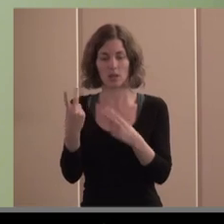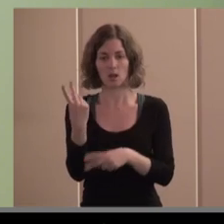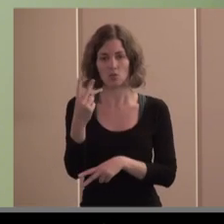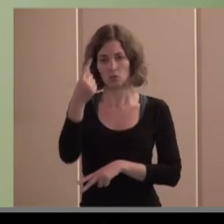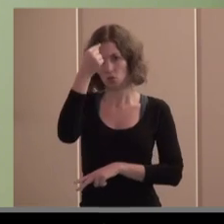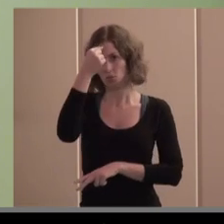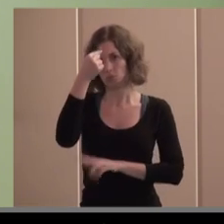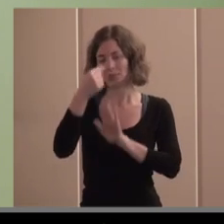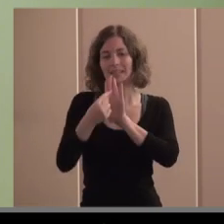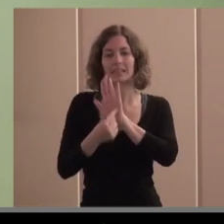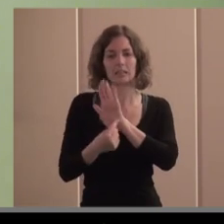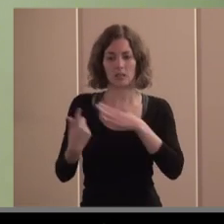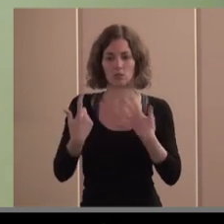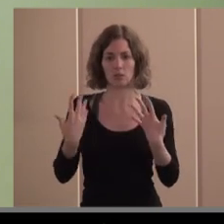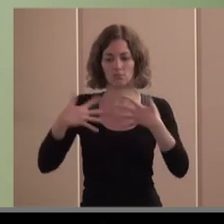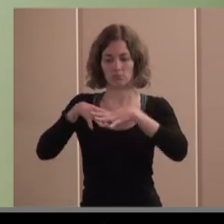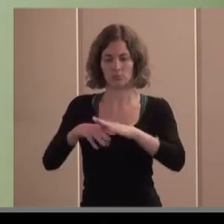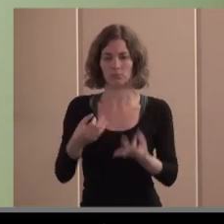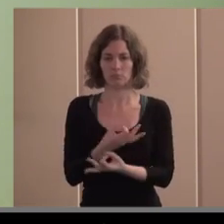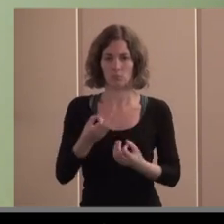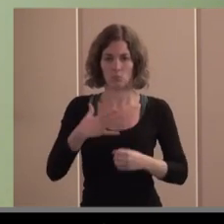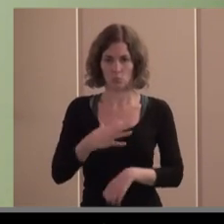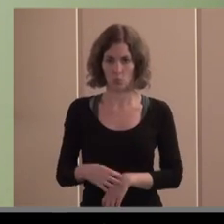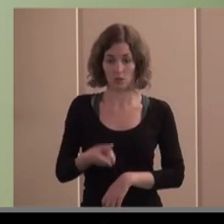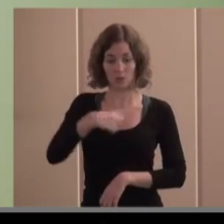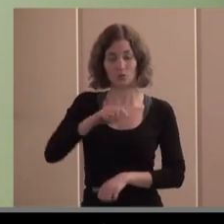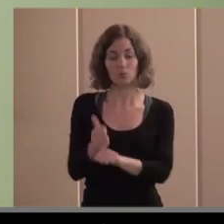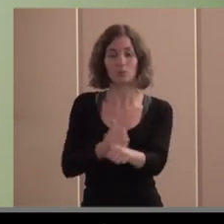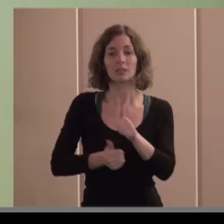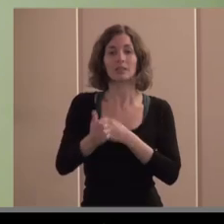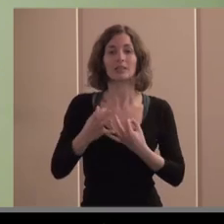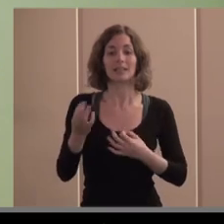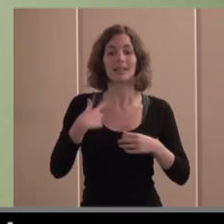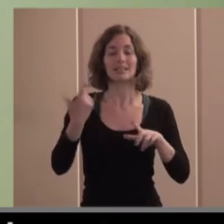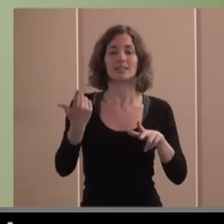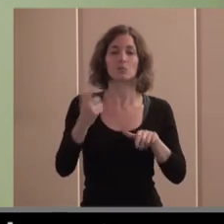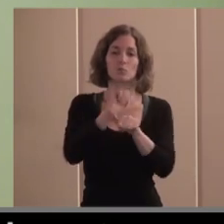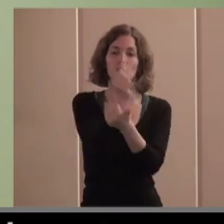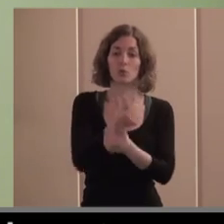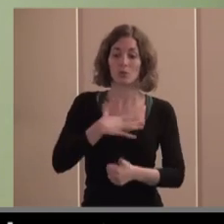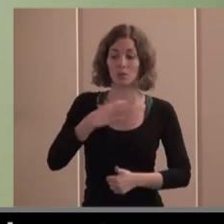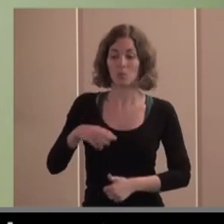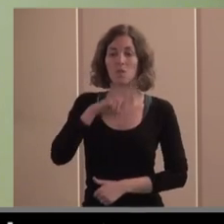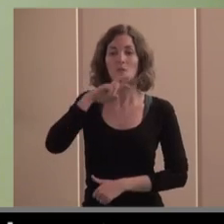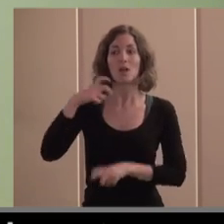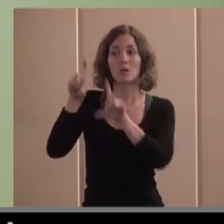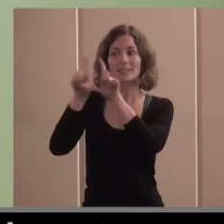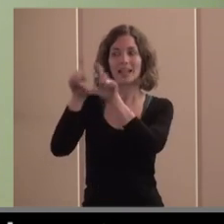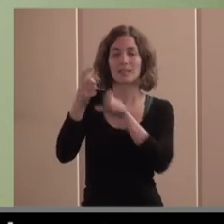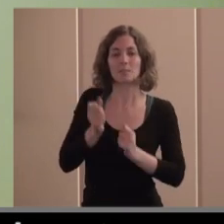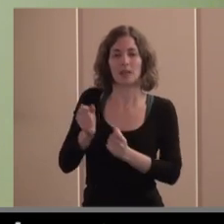tenemos que visualizar visualizar que es un modelo empresarial que es capaz de trasladar valores al mundo empresarial y por lo tanto acercar